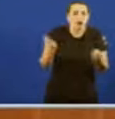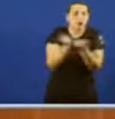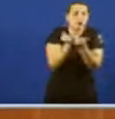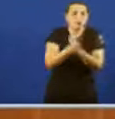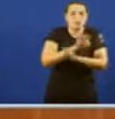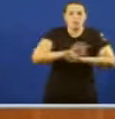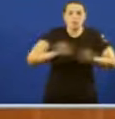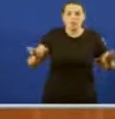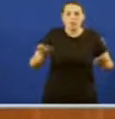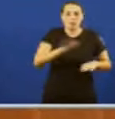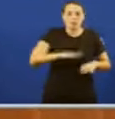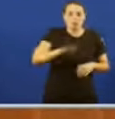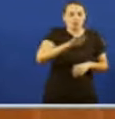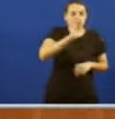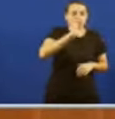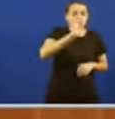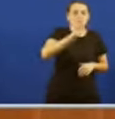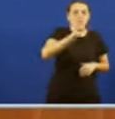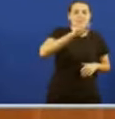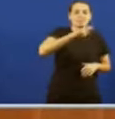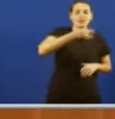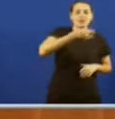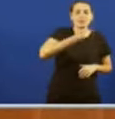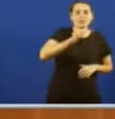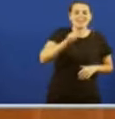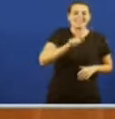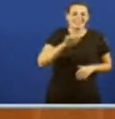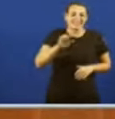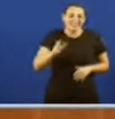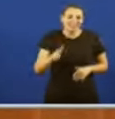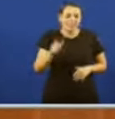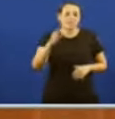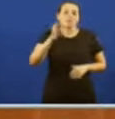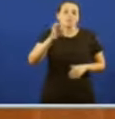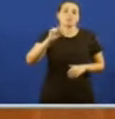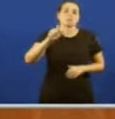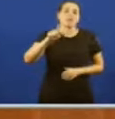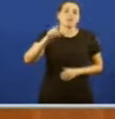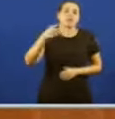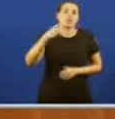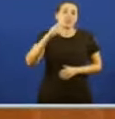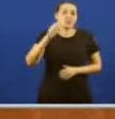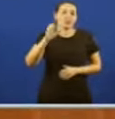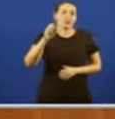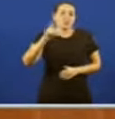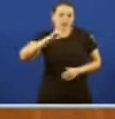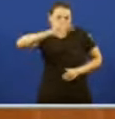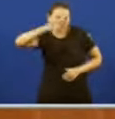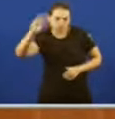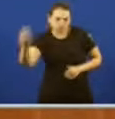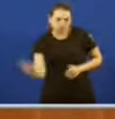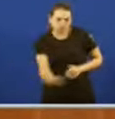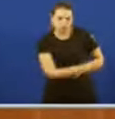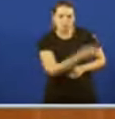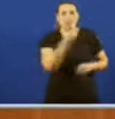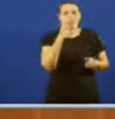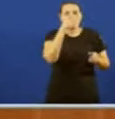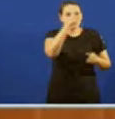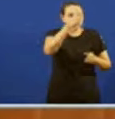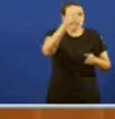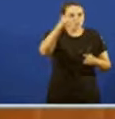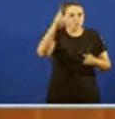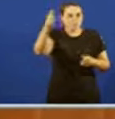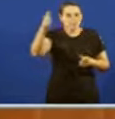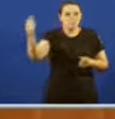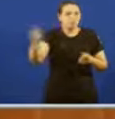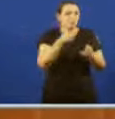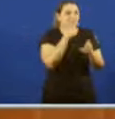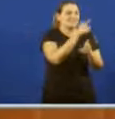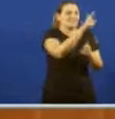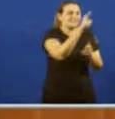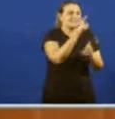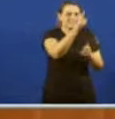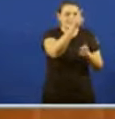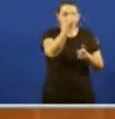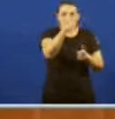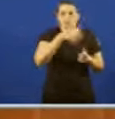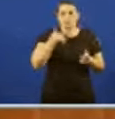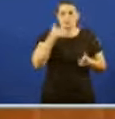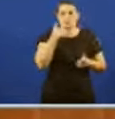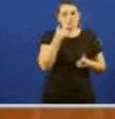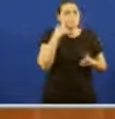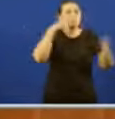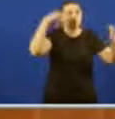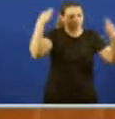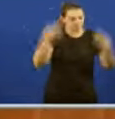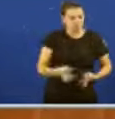Carballeda de Avia Non sucedeu en Salceda de Caselas Non sucedeu en Ponte Caldelas A pesar de que en todos estes sitios Houbo ameazas